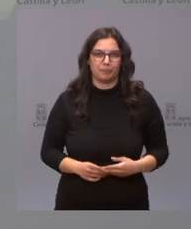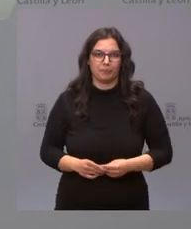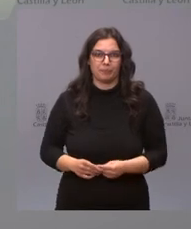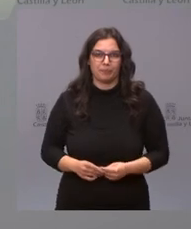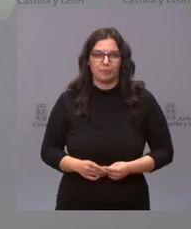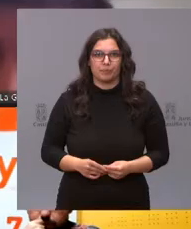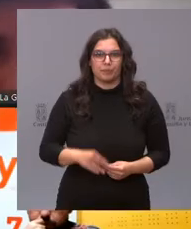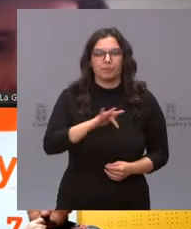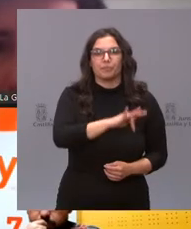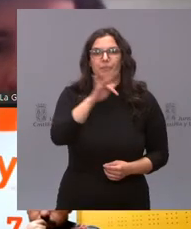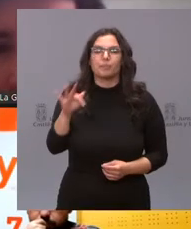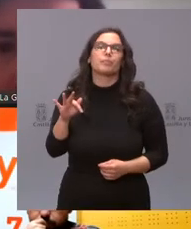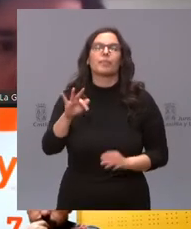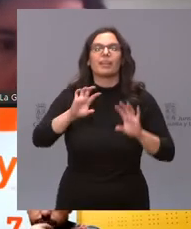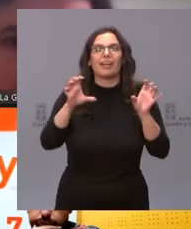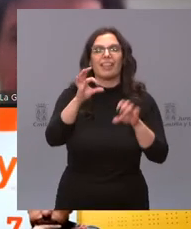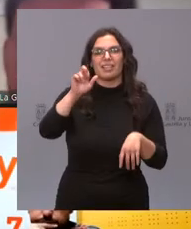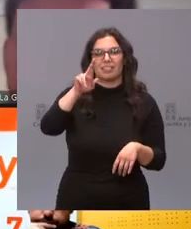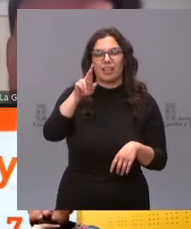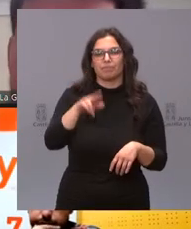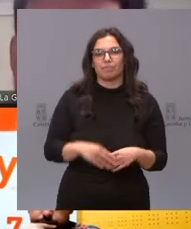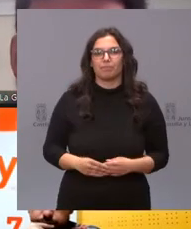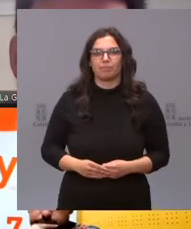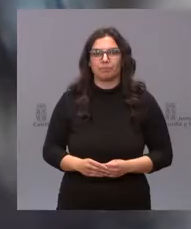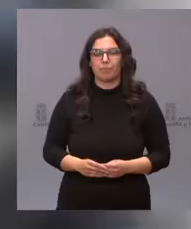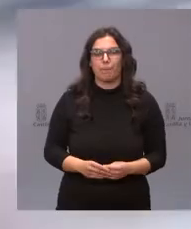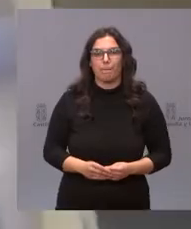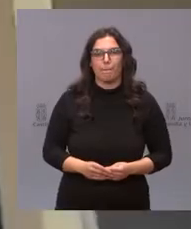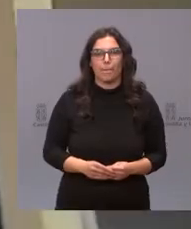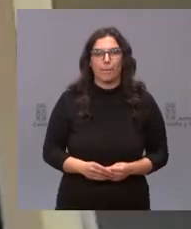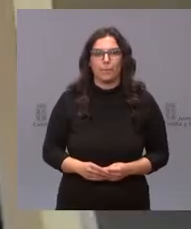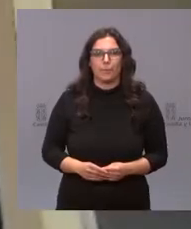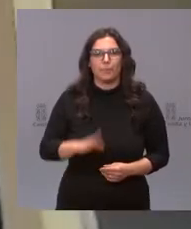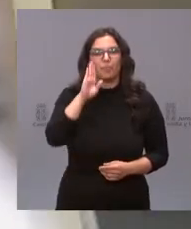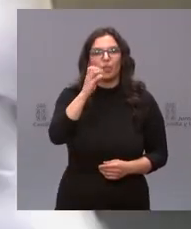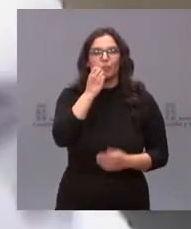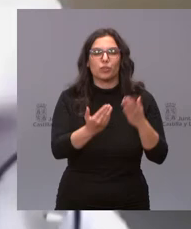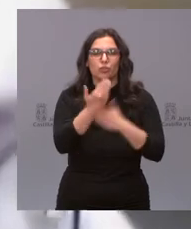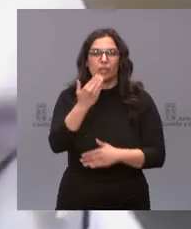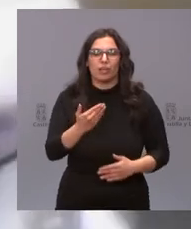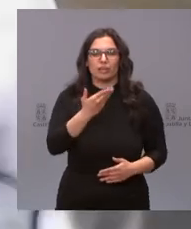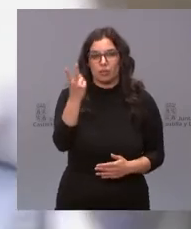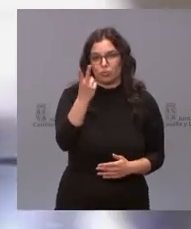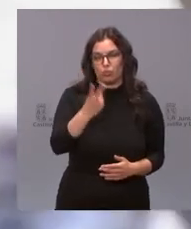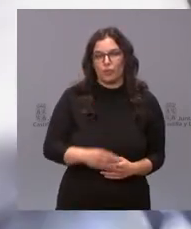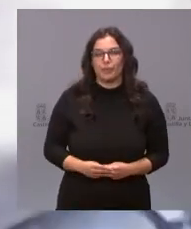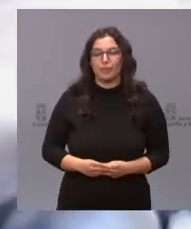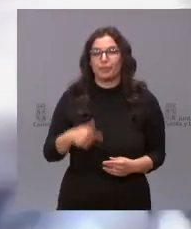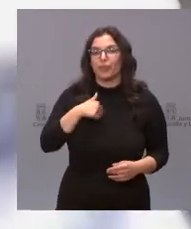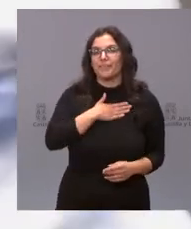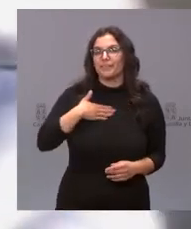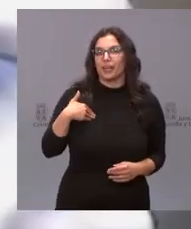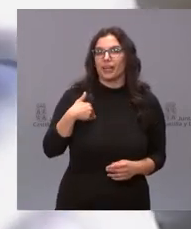Continuamos ahora con Eva Marín de la cadena SER cuando quieras Eva Hola buenos días a los dos yo quería